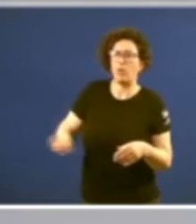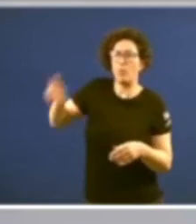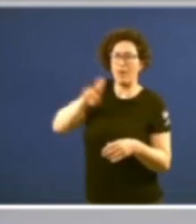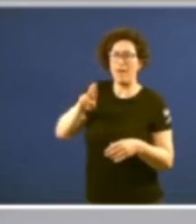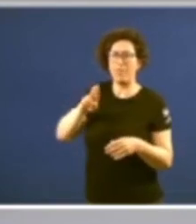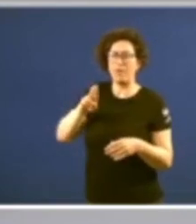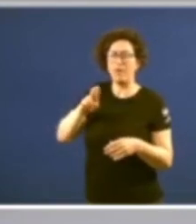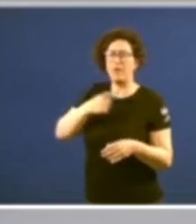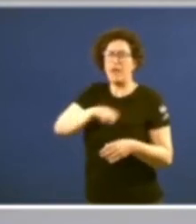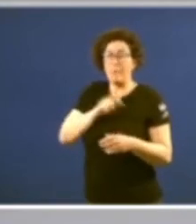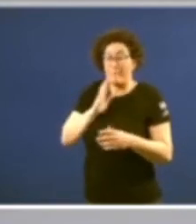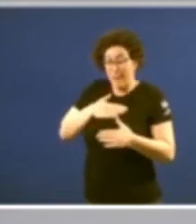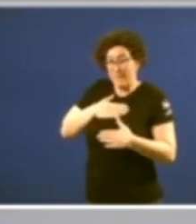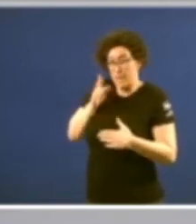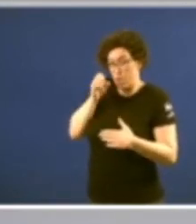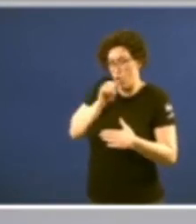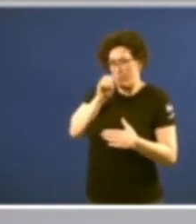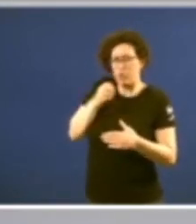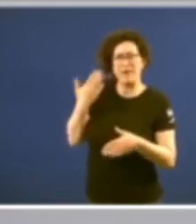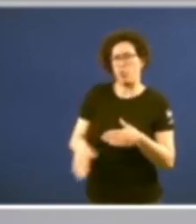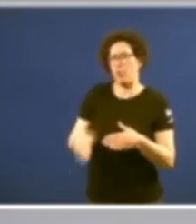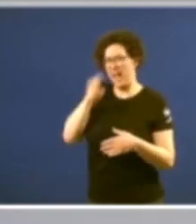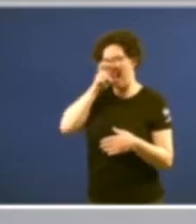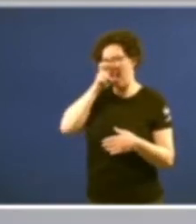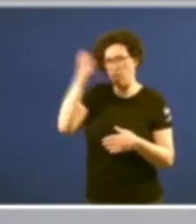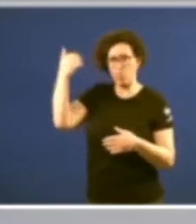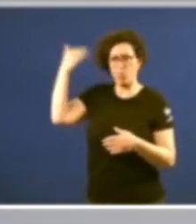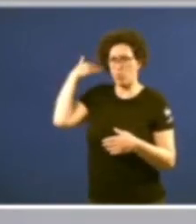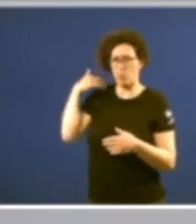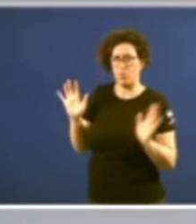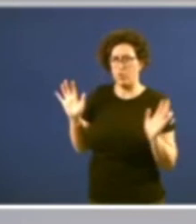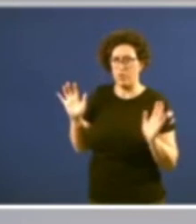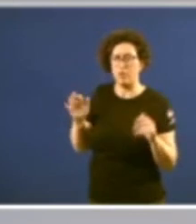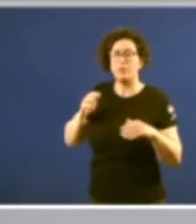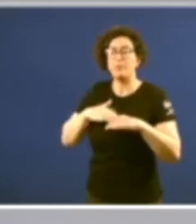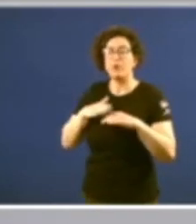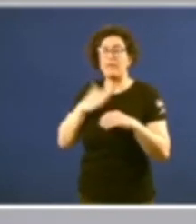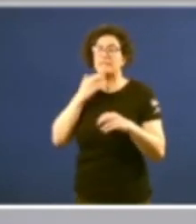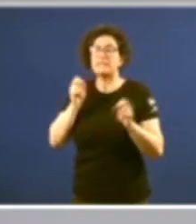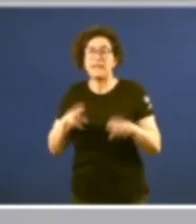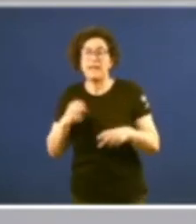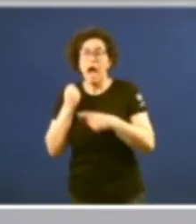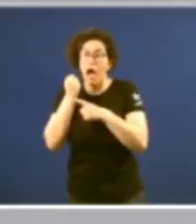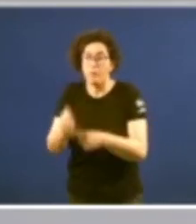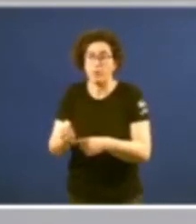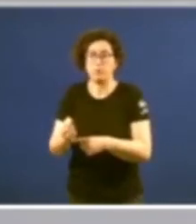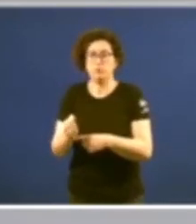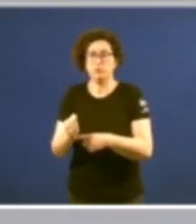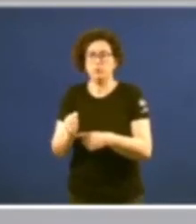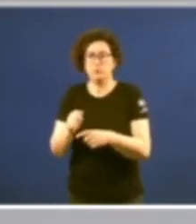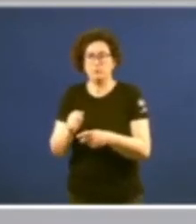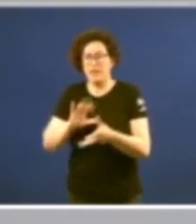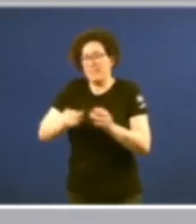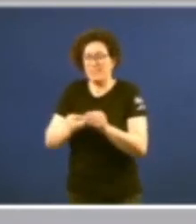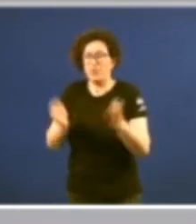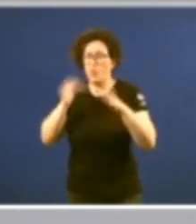caducan sobreviven como ficcións políticas que sen apoio pero sen apoio algún a realidade